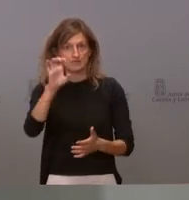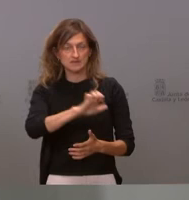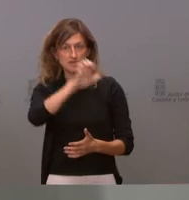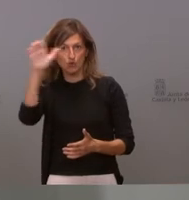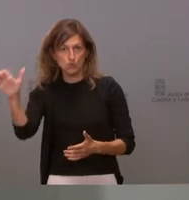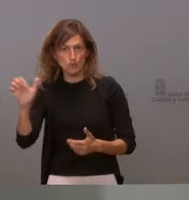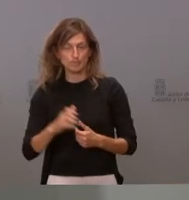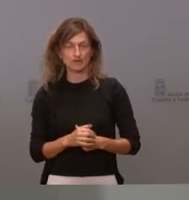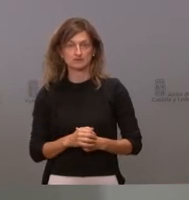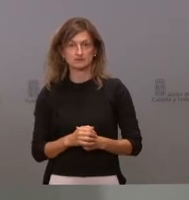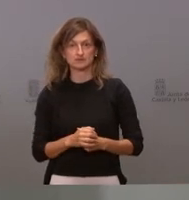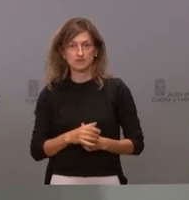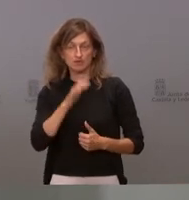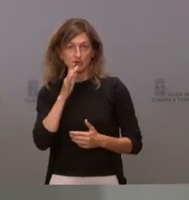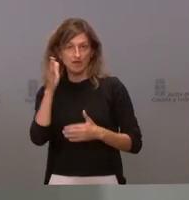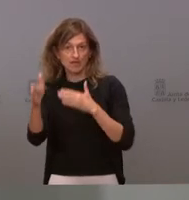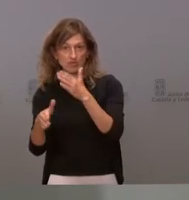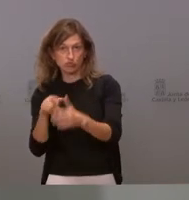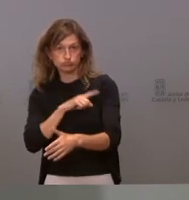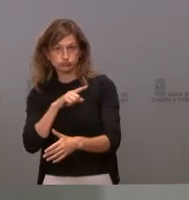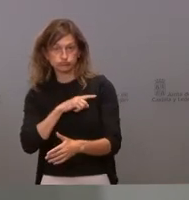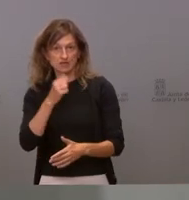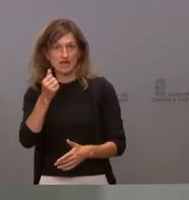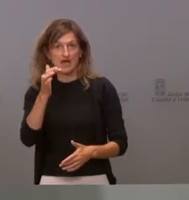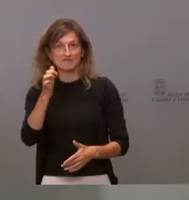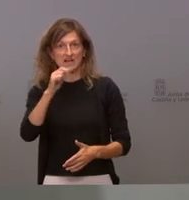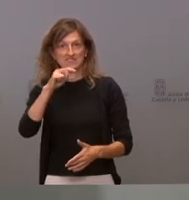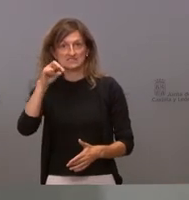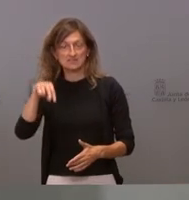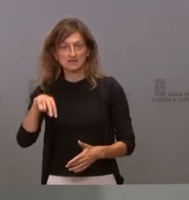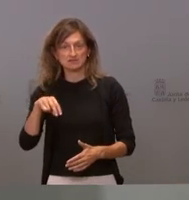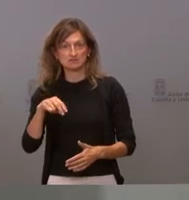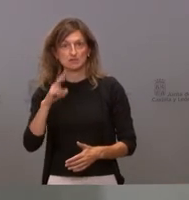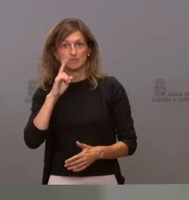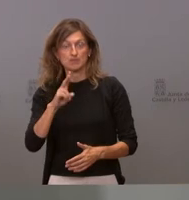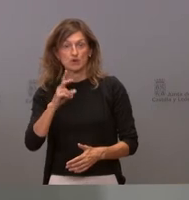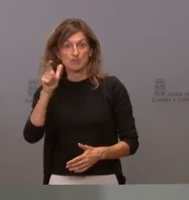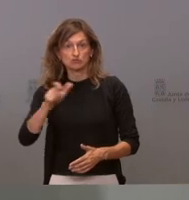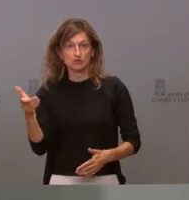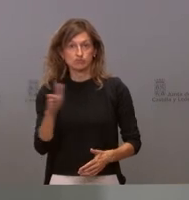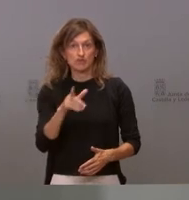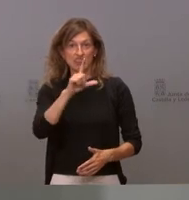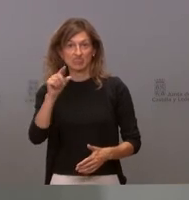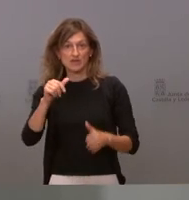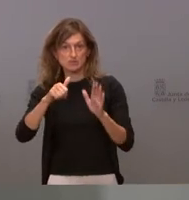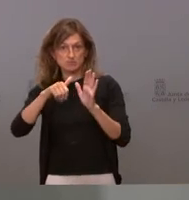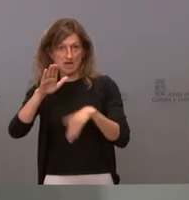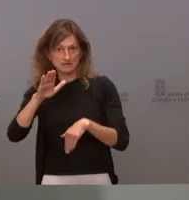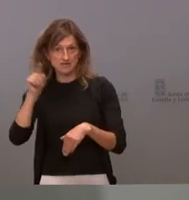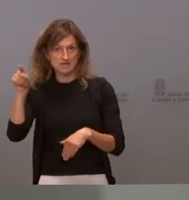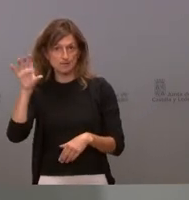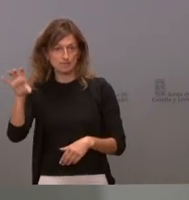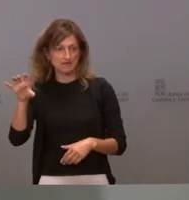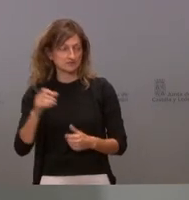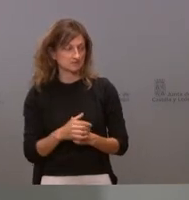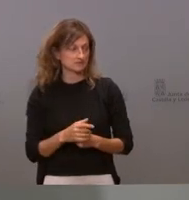han intervenido en Afganistán hay que recordar que más de 100 españoles han perdido la vida en Afganistán y